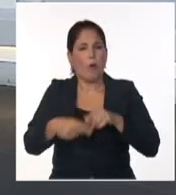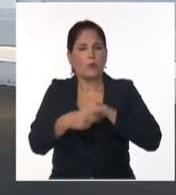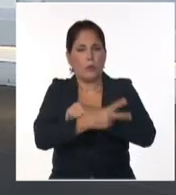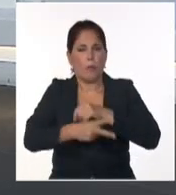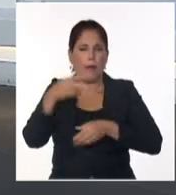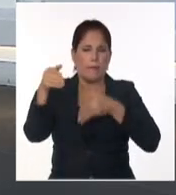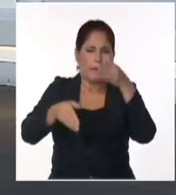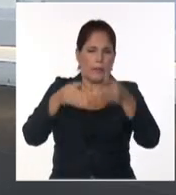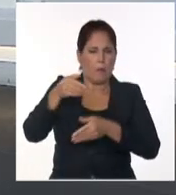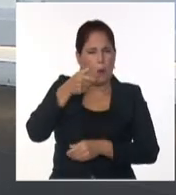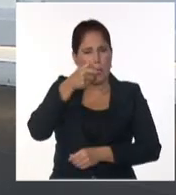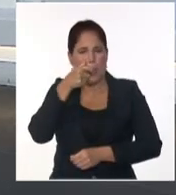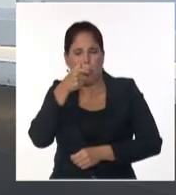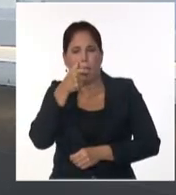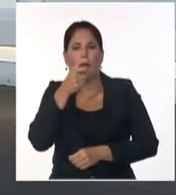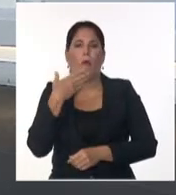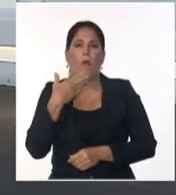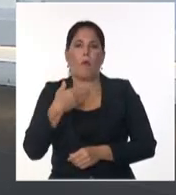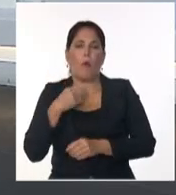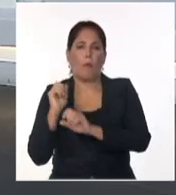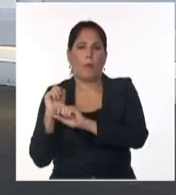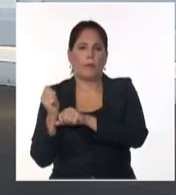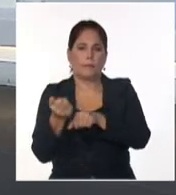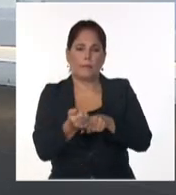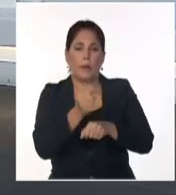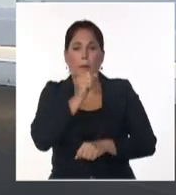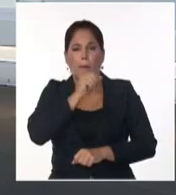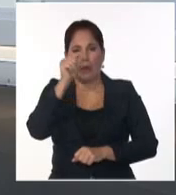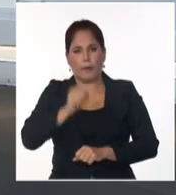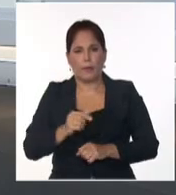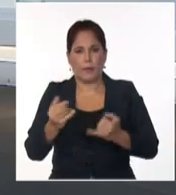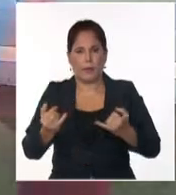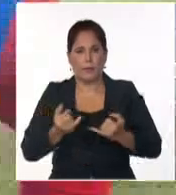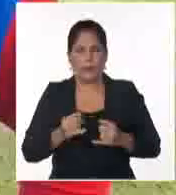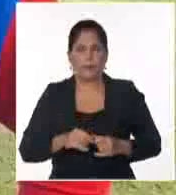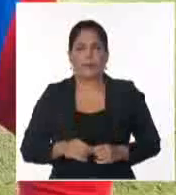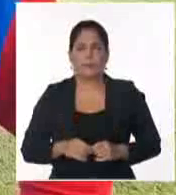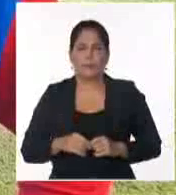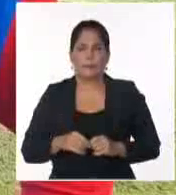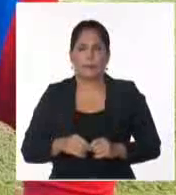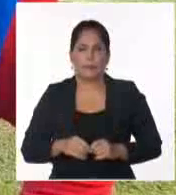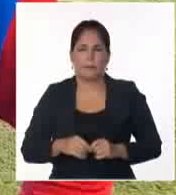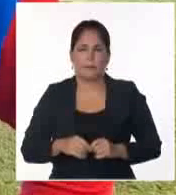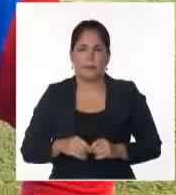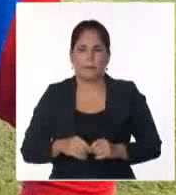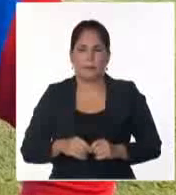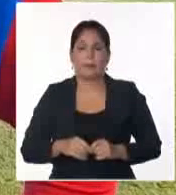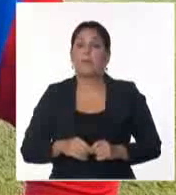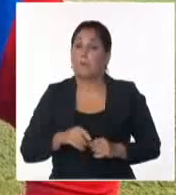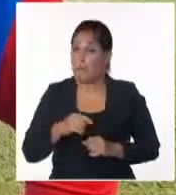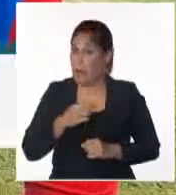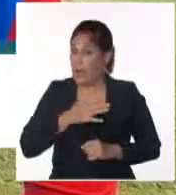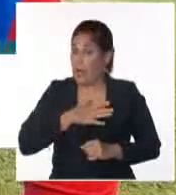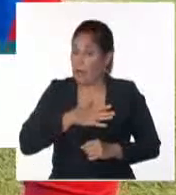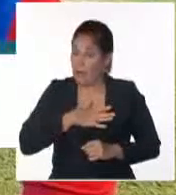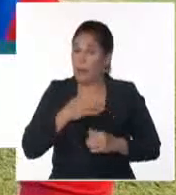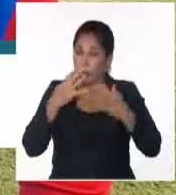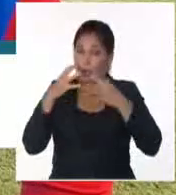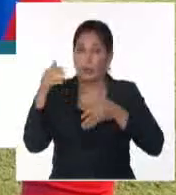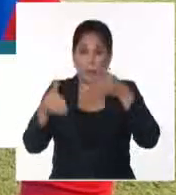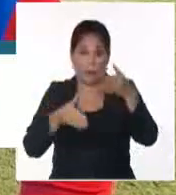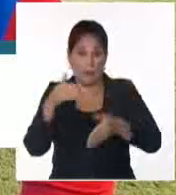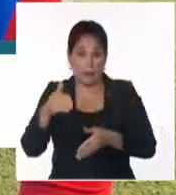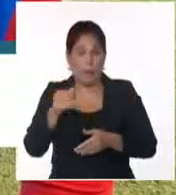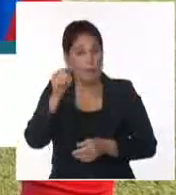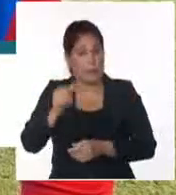internacionales. El periodista Daniel Gotay con impresiones de la fecha. Hay figuras muy importantes para el país aquí, figuras